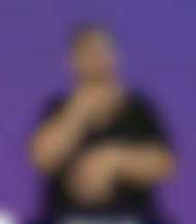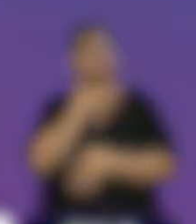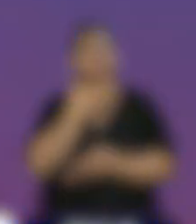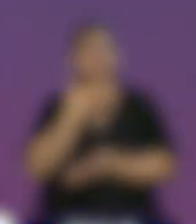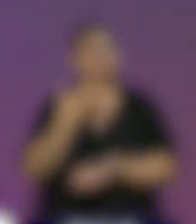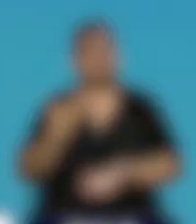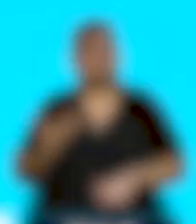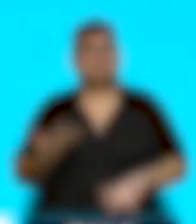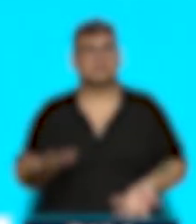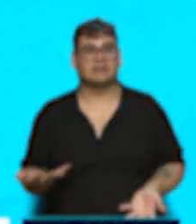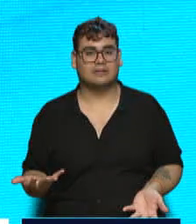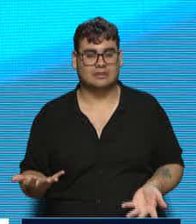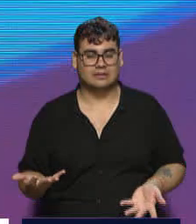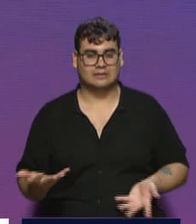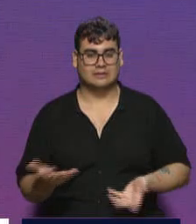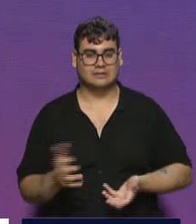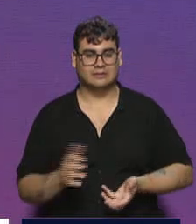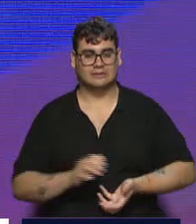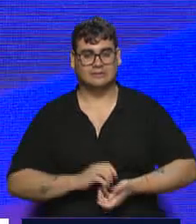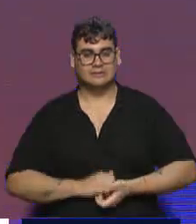Pausa. Pausa. Gracias.